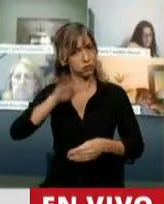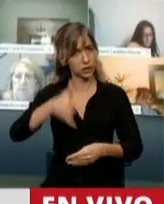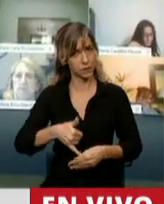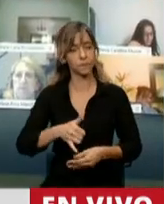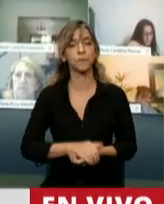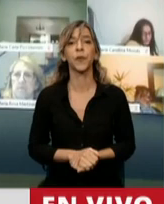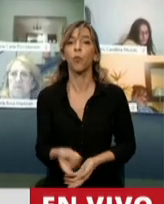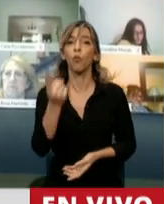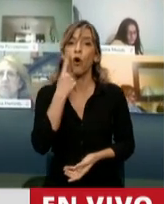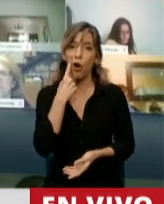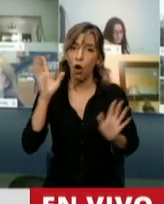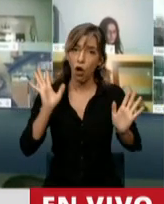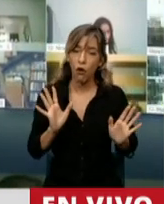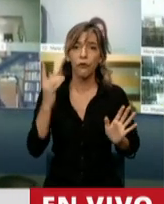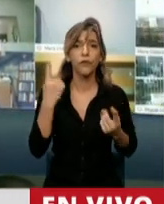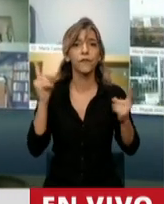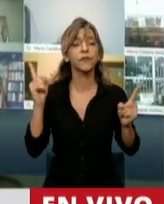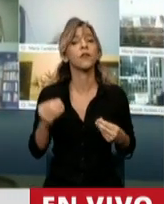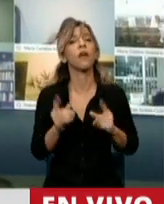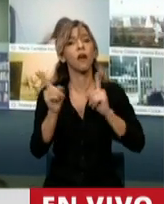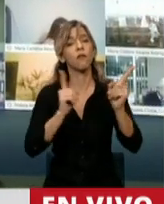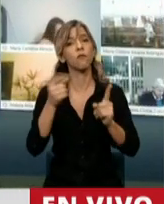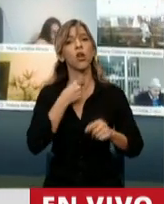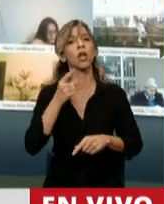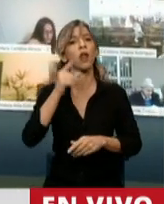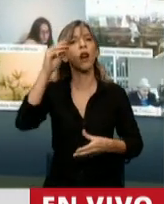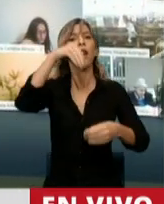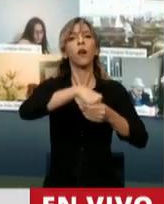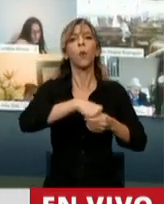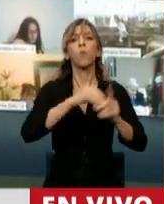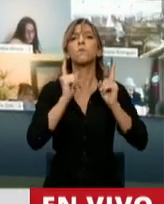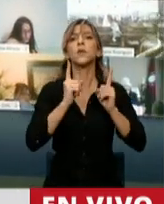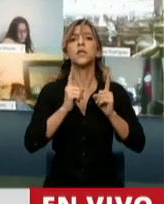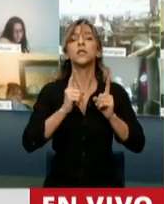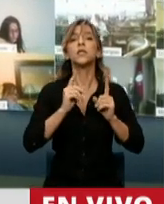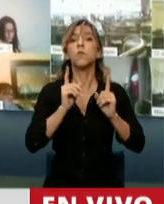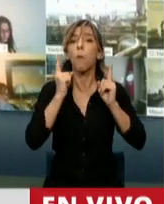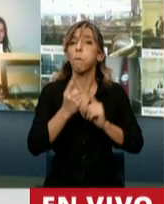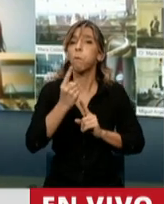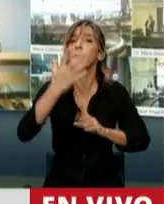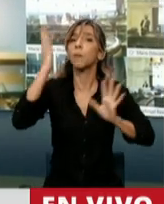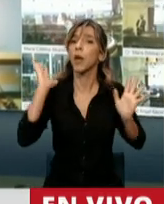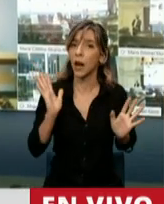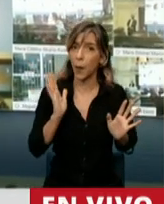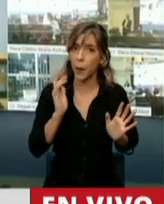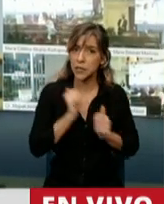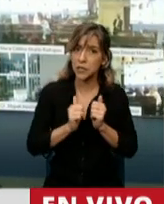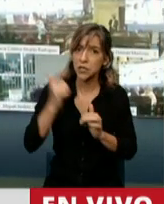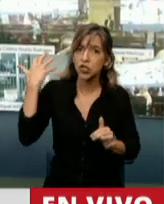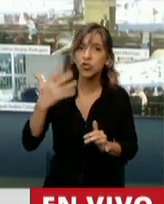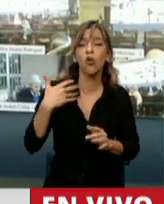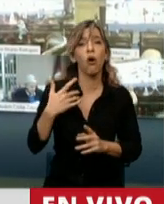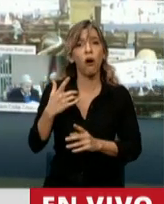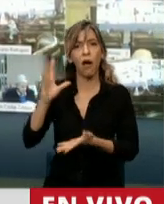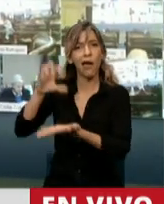distinto es, a mi manera de ver, la pretensión de incluir por primera vez en la historia tributaria argentina a empresas quebradas